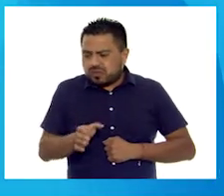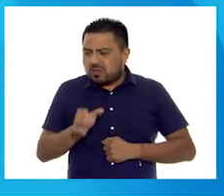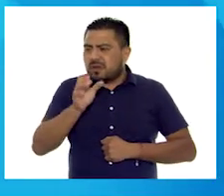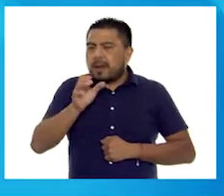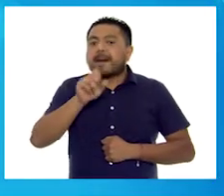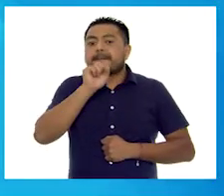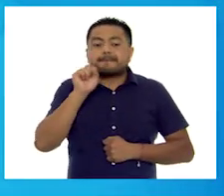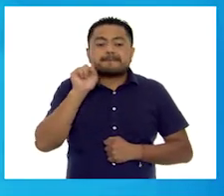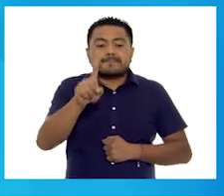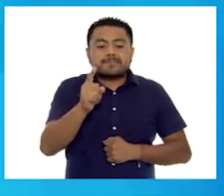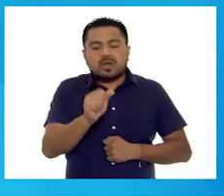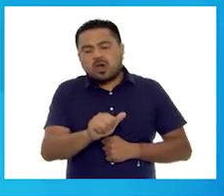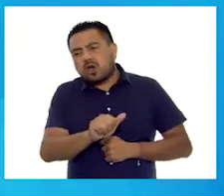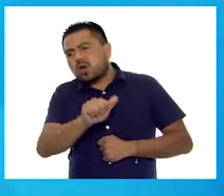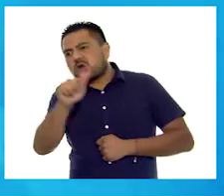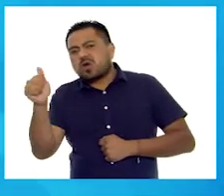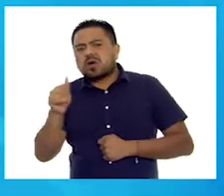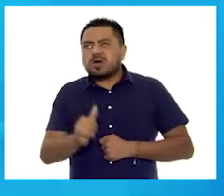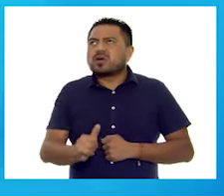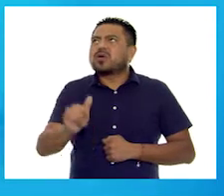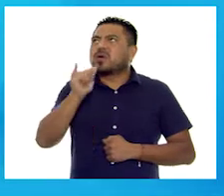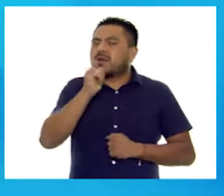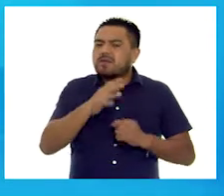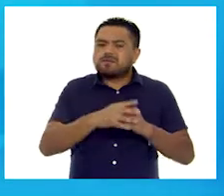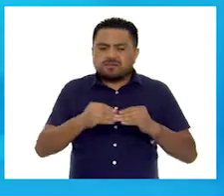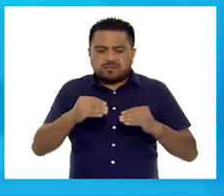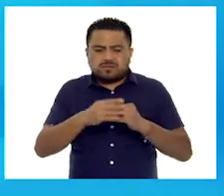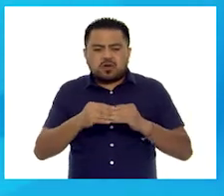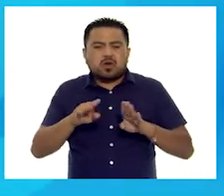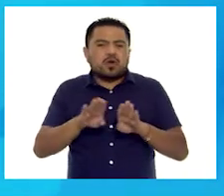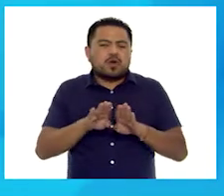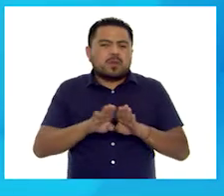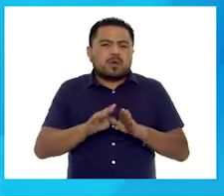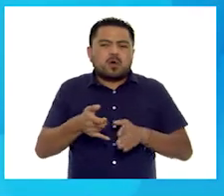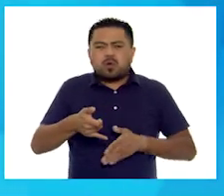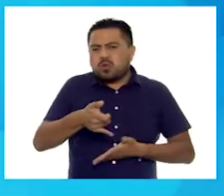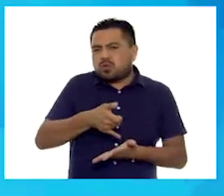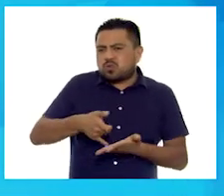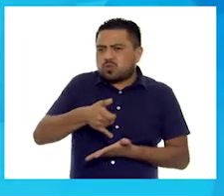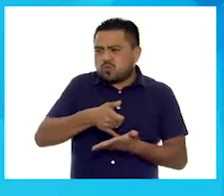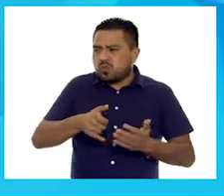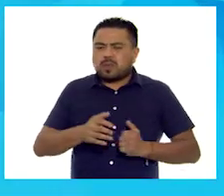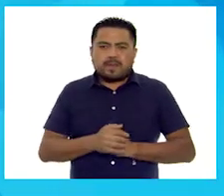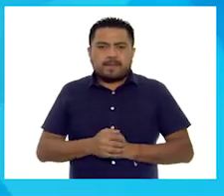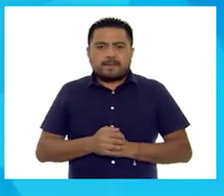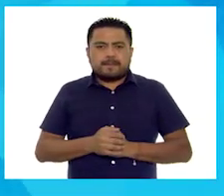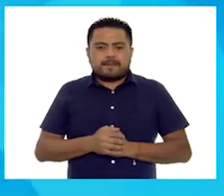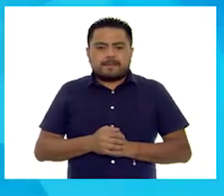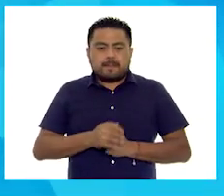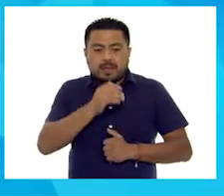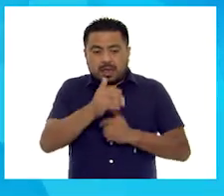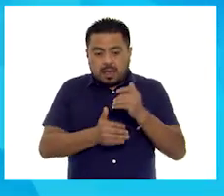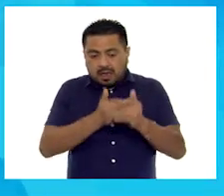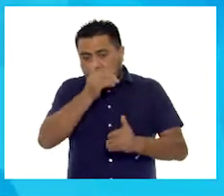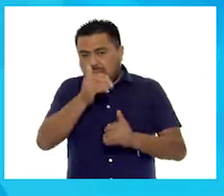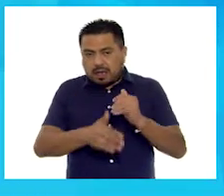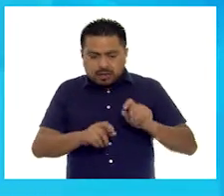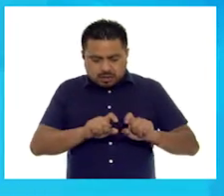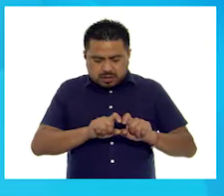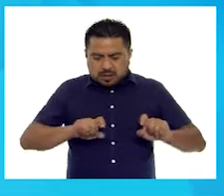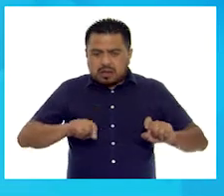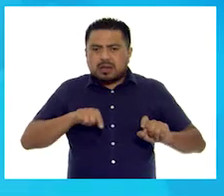tenemos algunas otras bebidas de frutas como son jugos. Al final tenemos